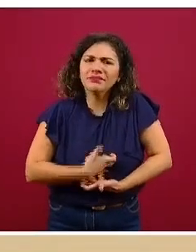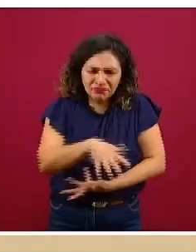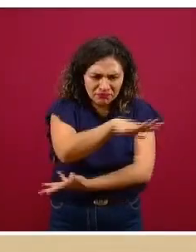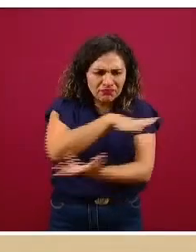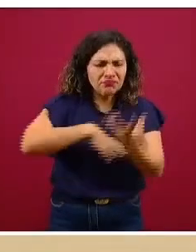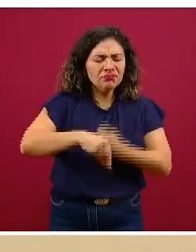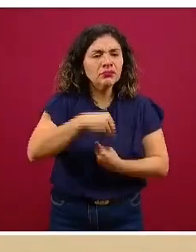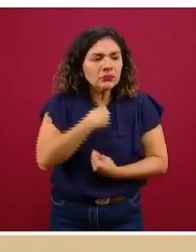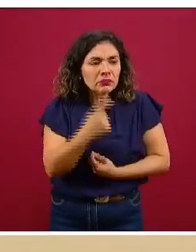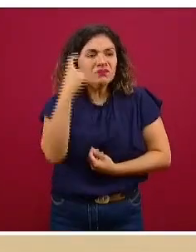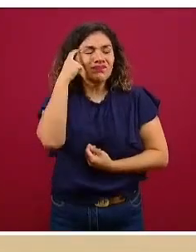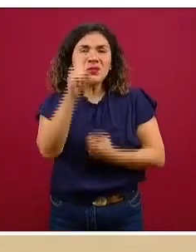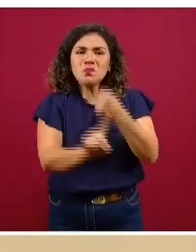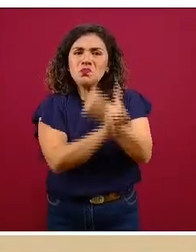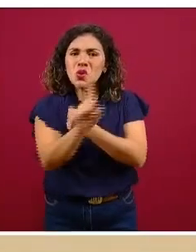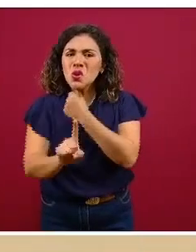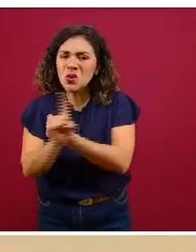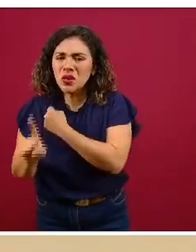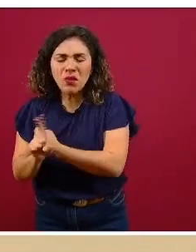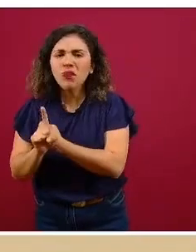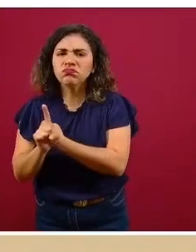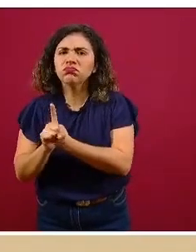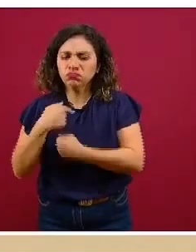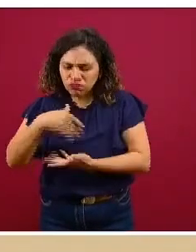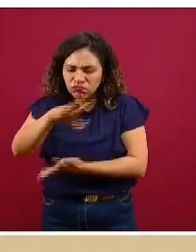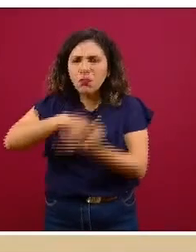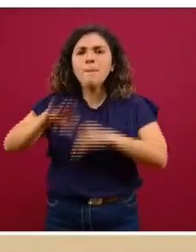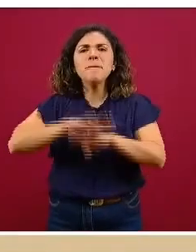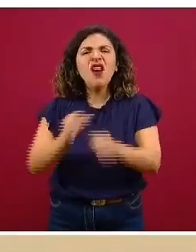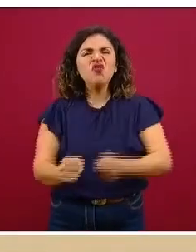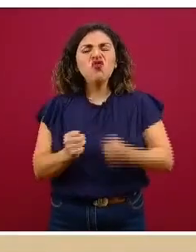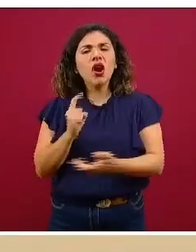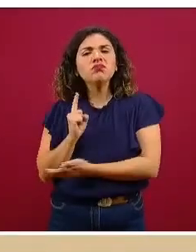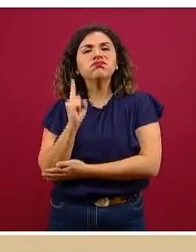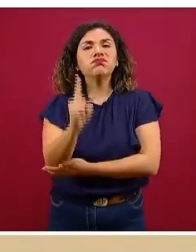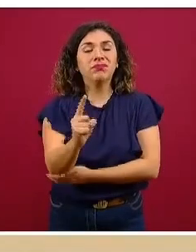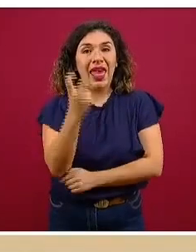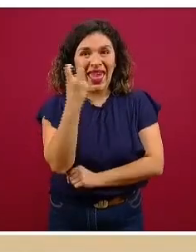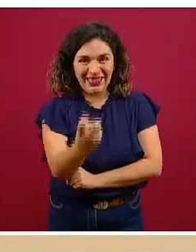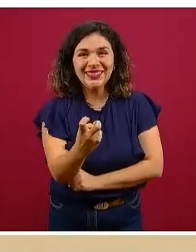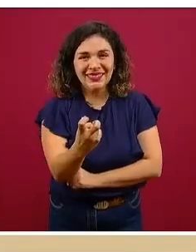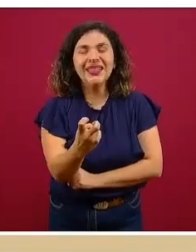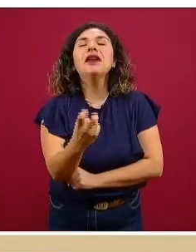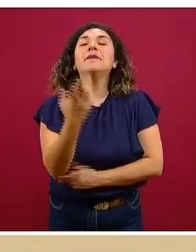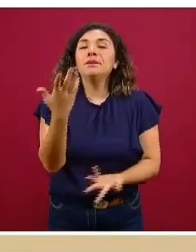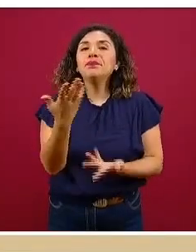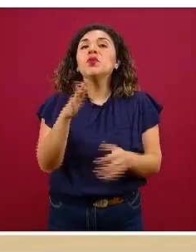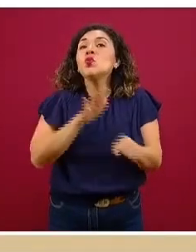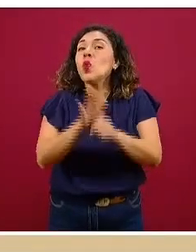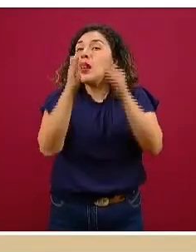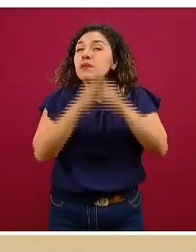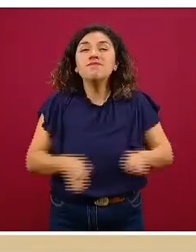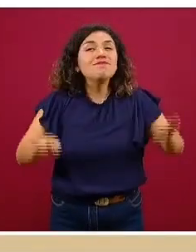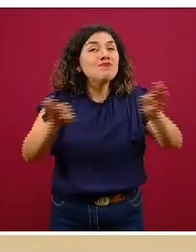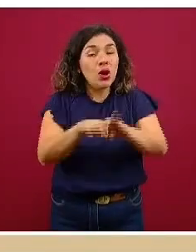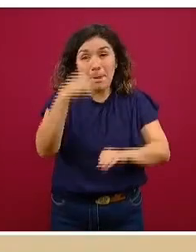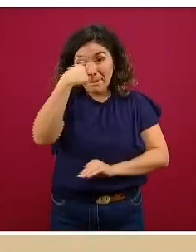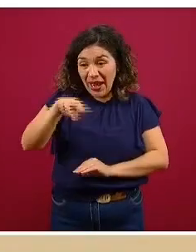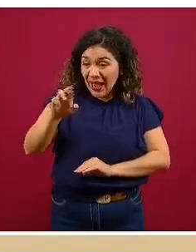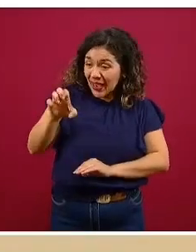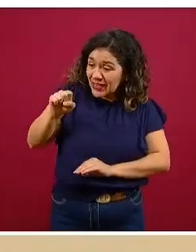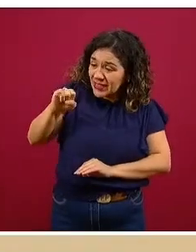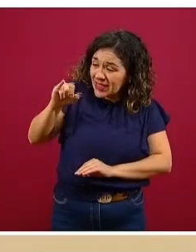para una autodestrucción o derrumbarnos. Los componentes que van a ser esenciales en la